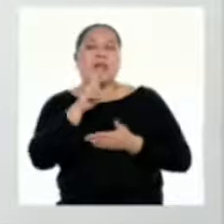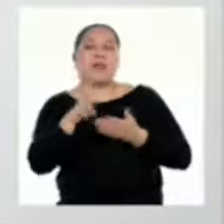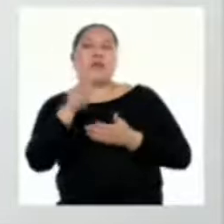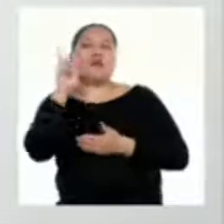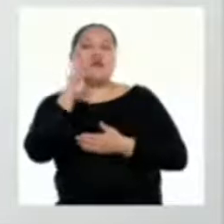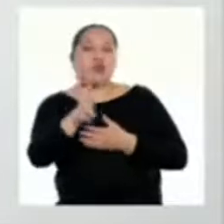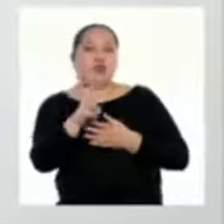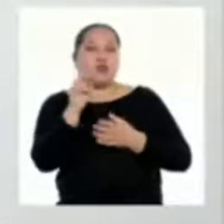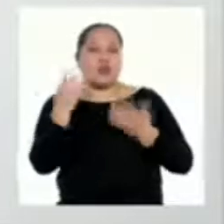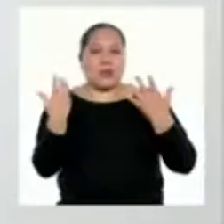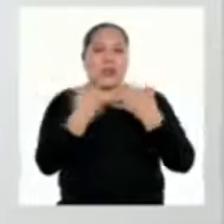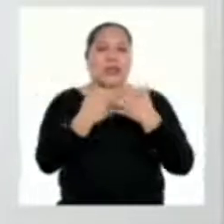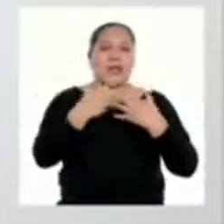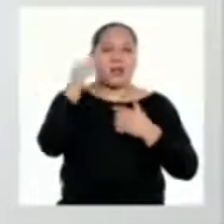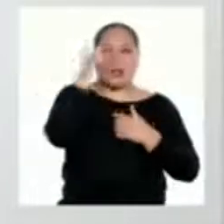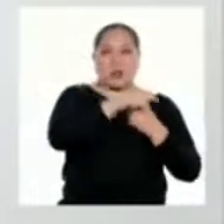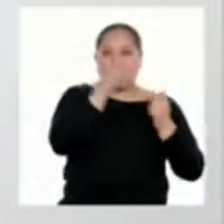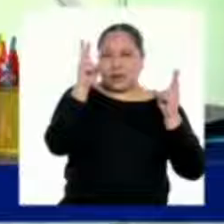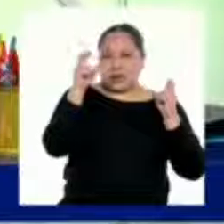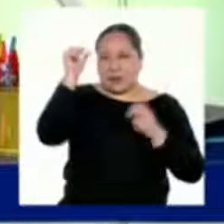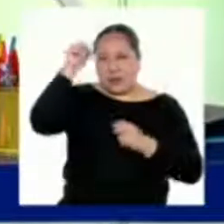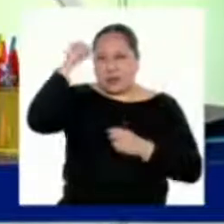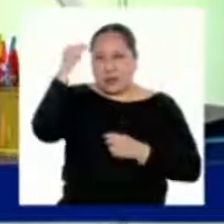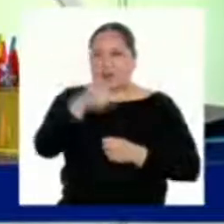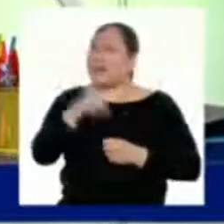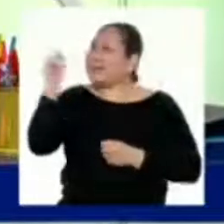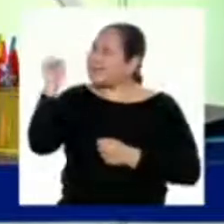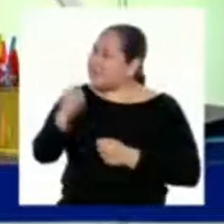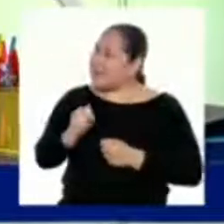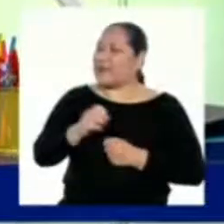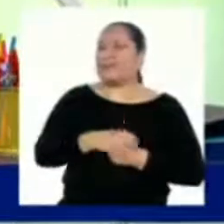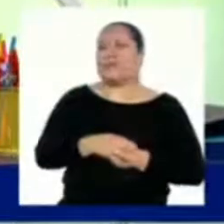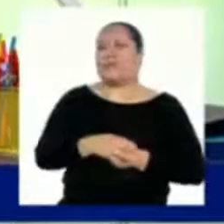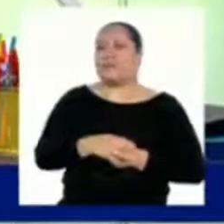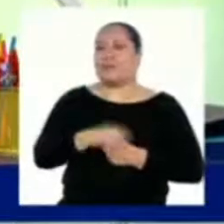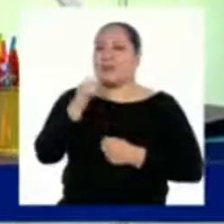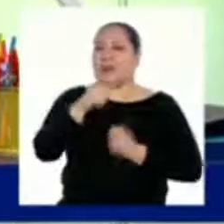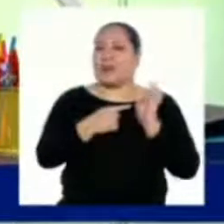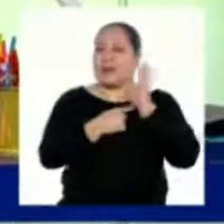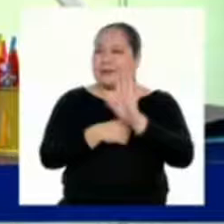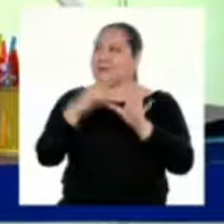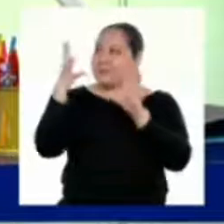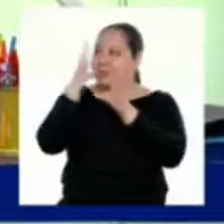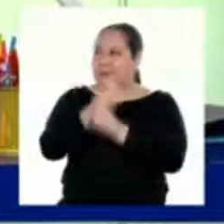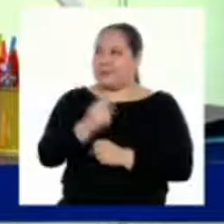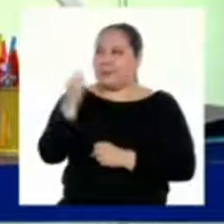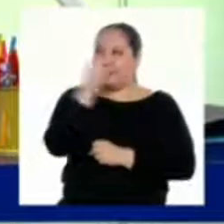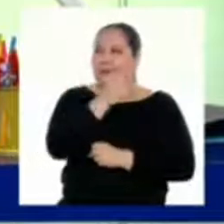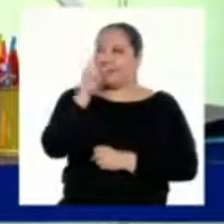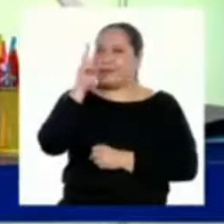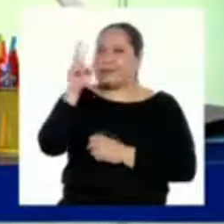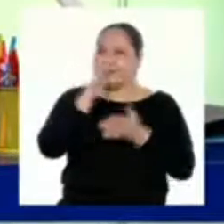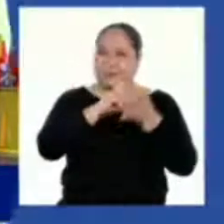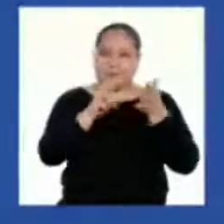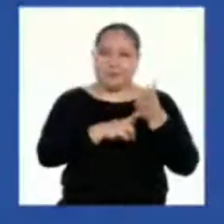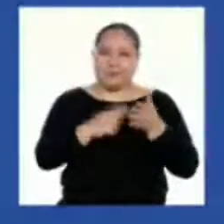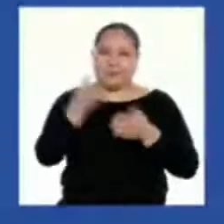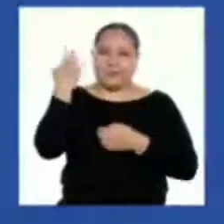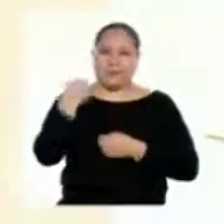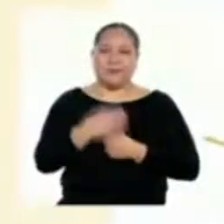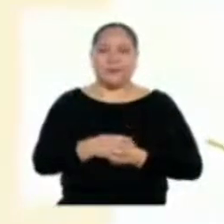relacionan con el tema. ¿Recuerdas? Por supuesto, profesora. Aquí tengo los resúmenes de esas dos lecturas que hicimos.